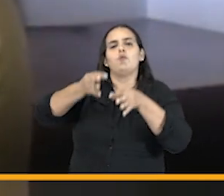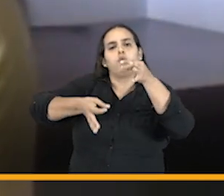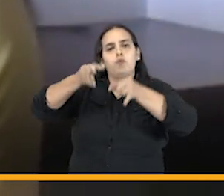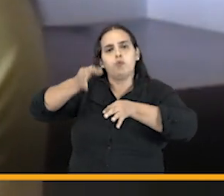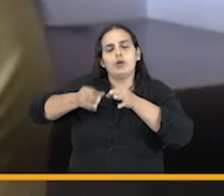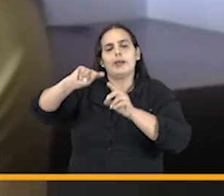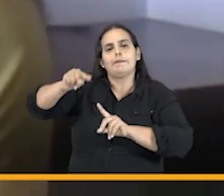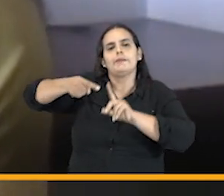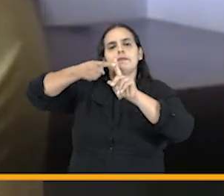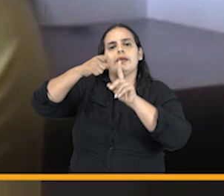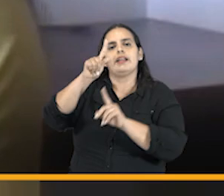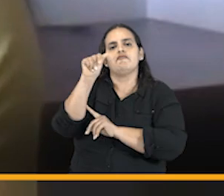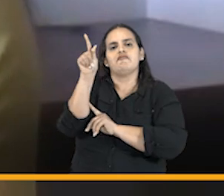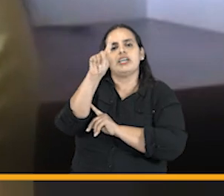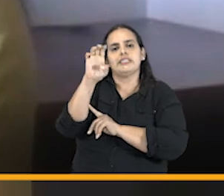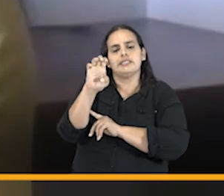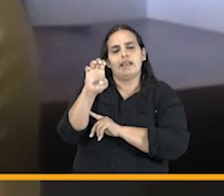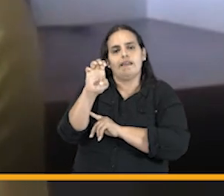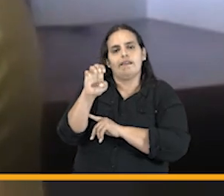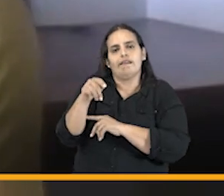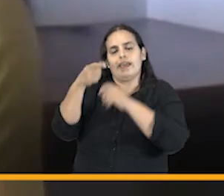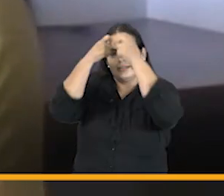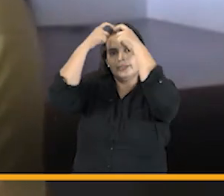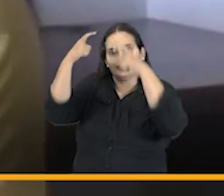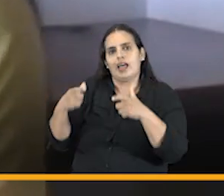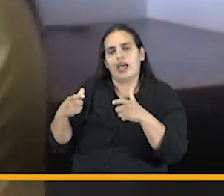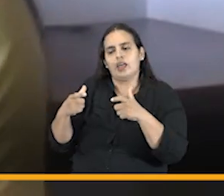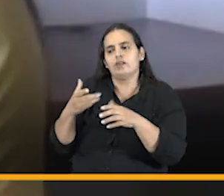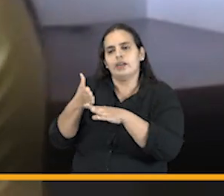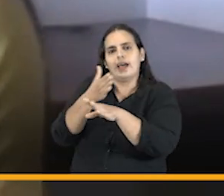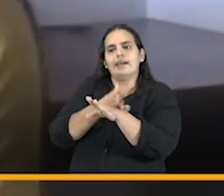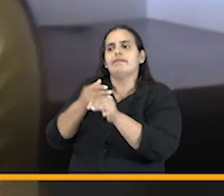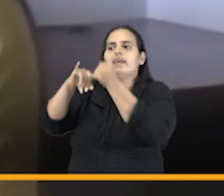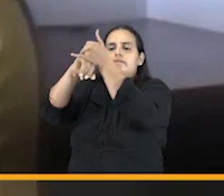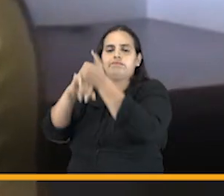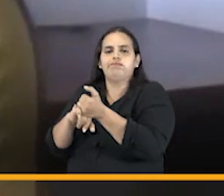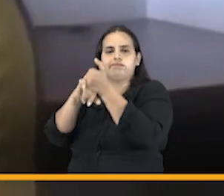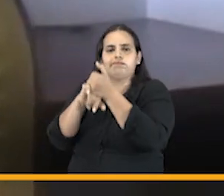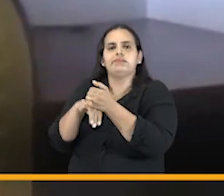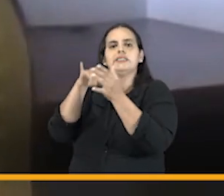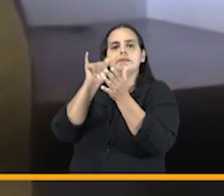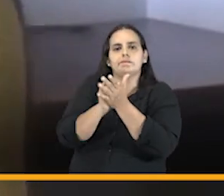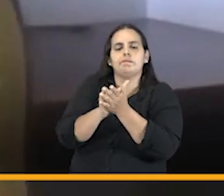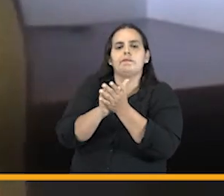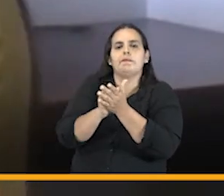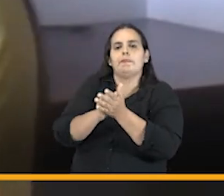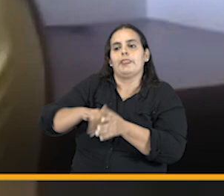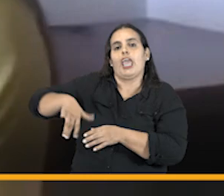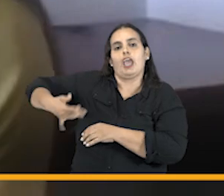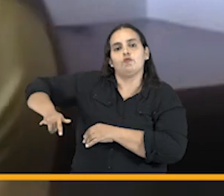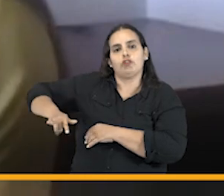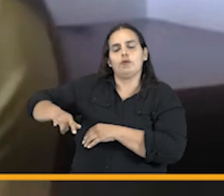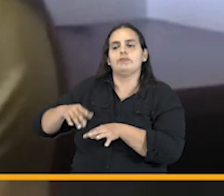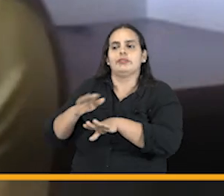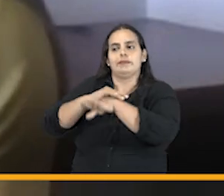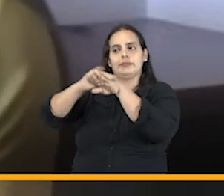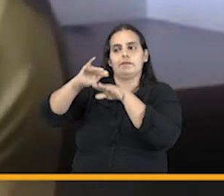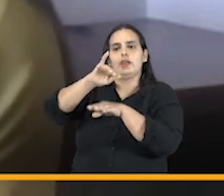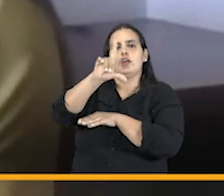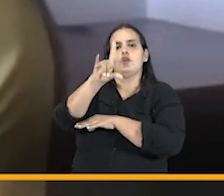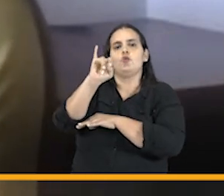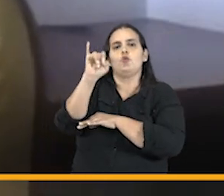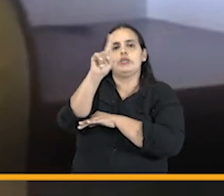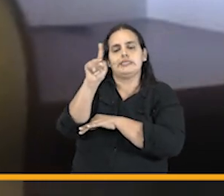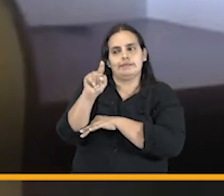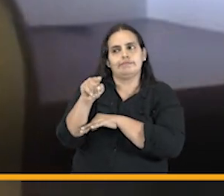fase de la defensa jurídica del estado si la entidad depende directamente del ejecutivo? invitamos al doctor Luis Jaime